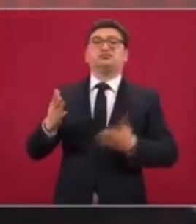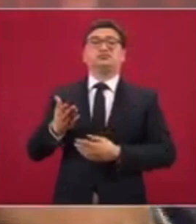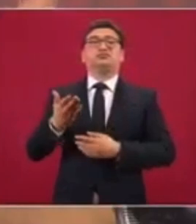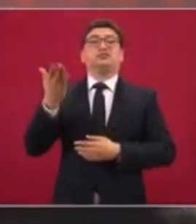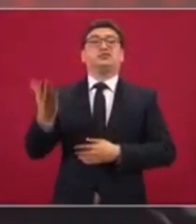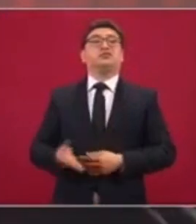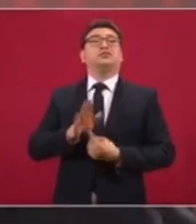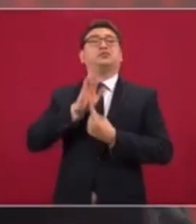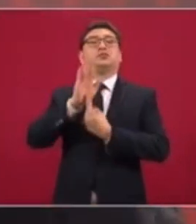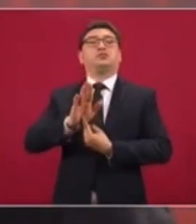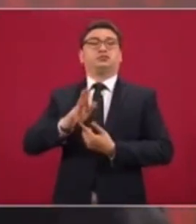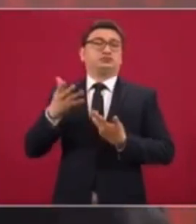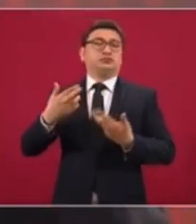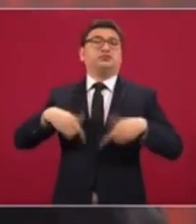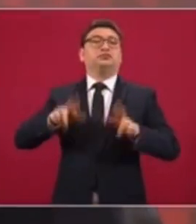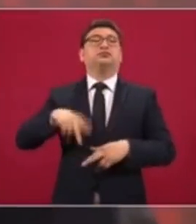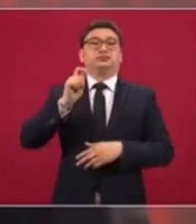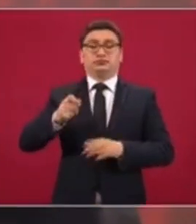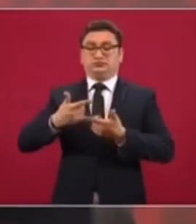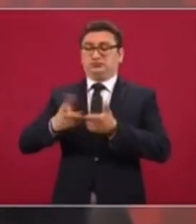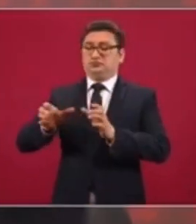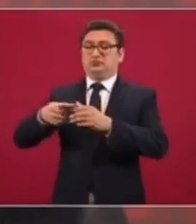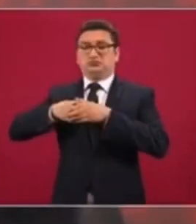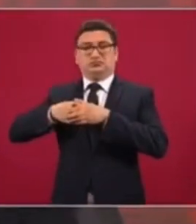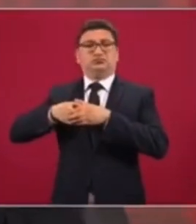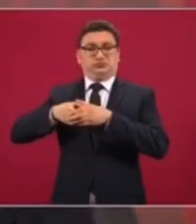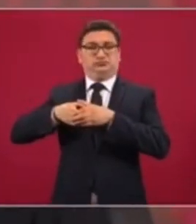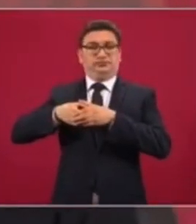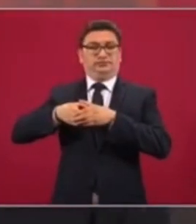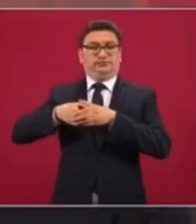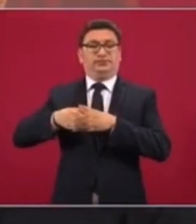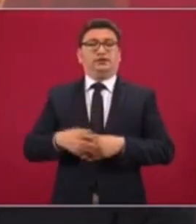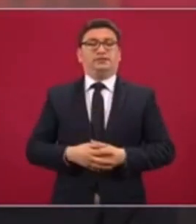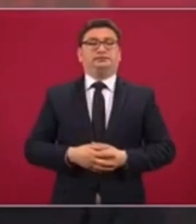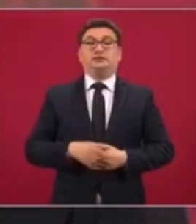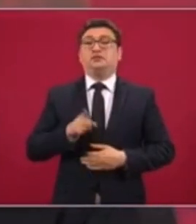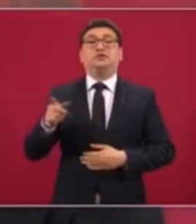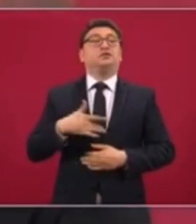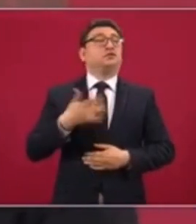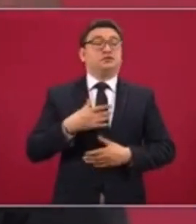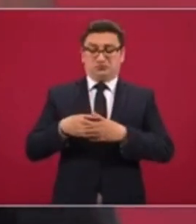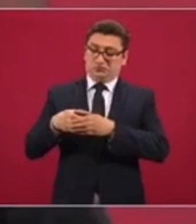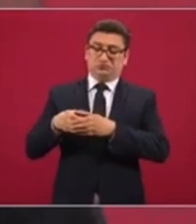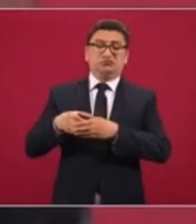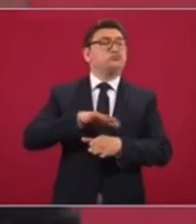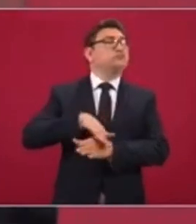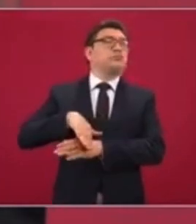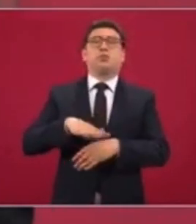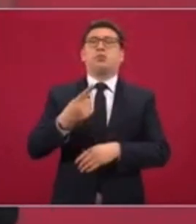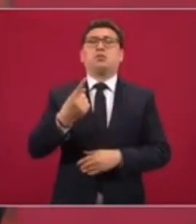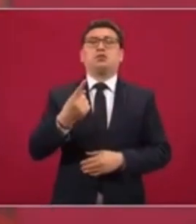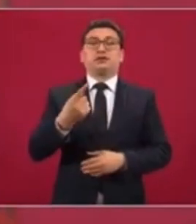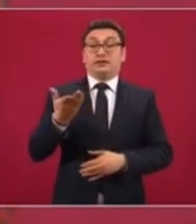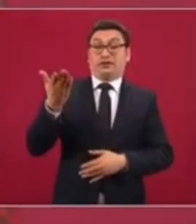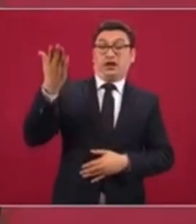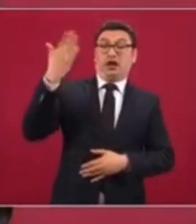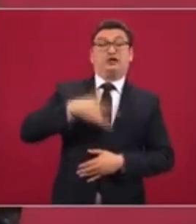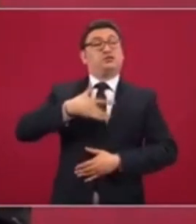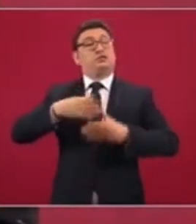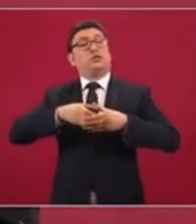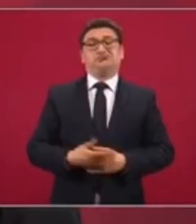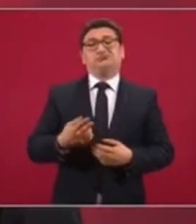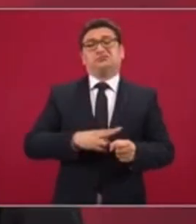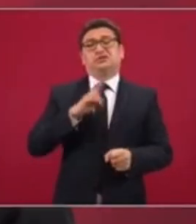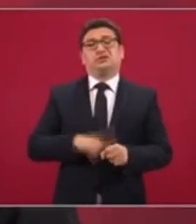como lo que son representantes de una minoría que ahora se siente desplazada, porque eran los que mandaban, se sentían los